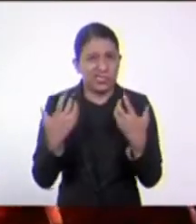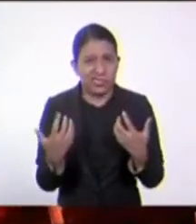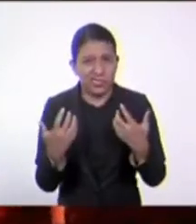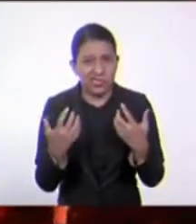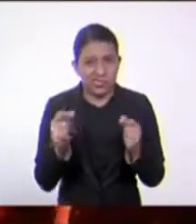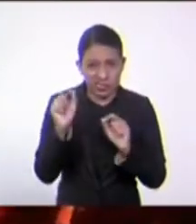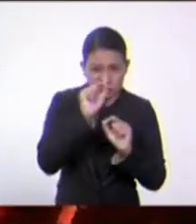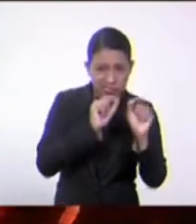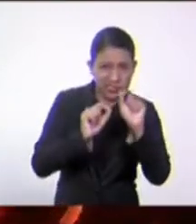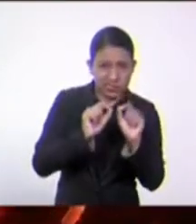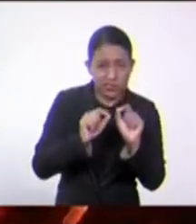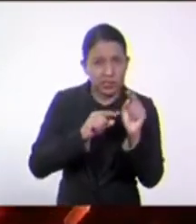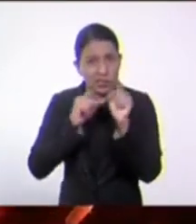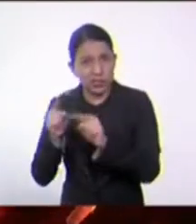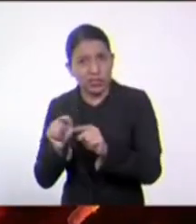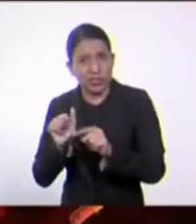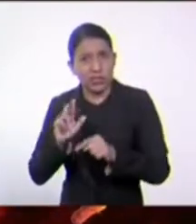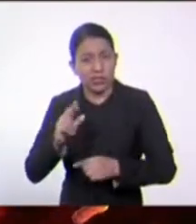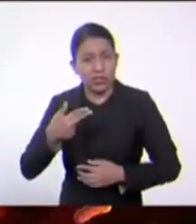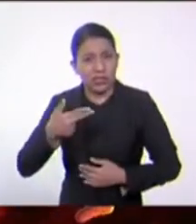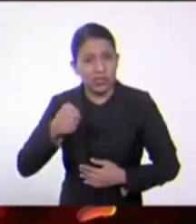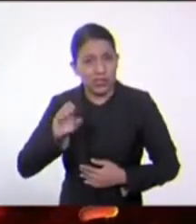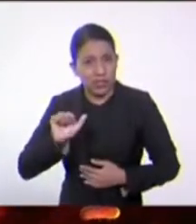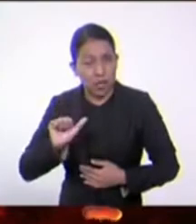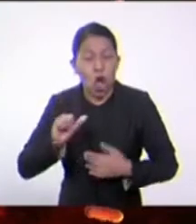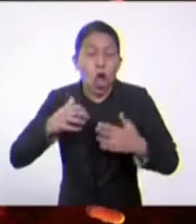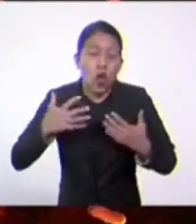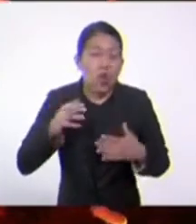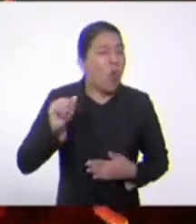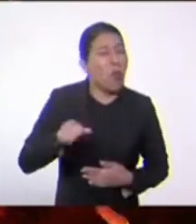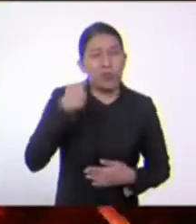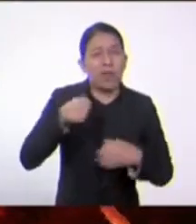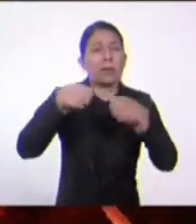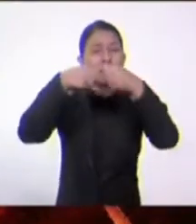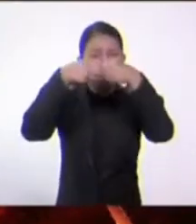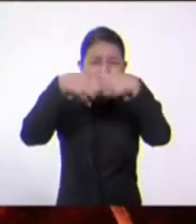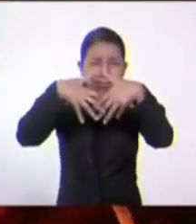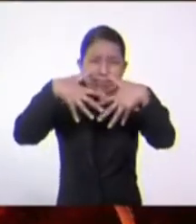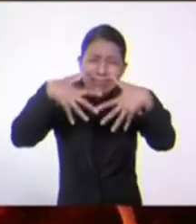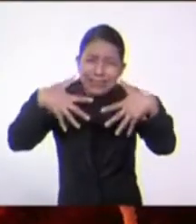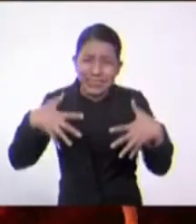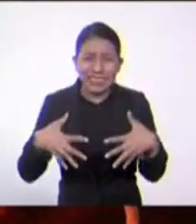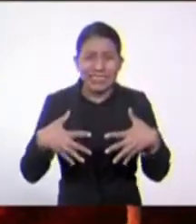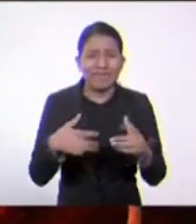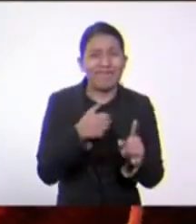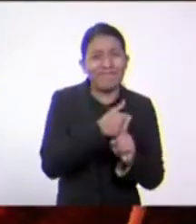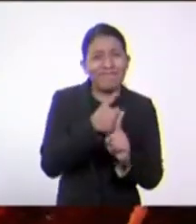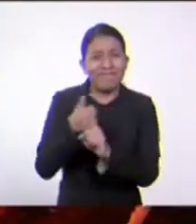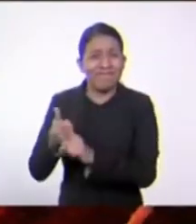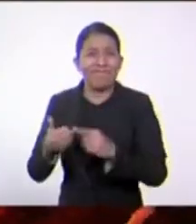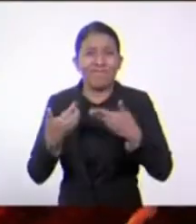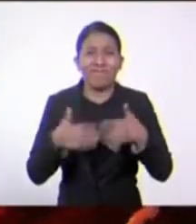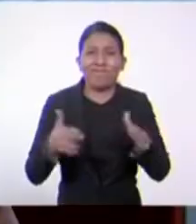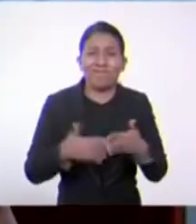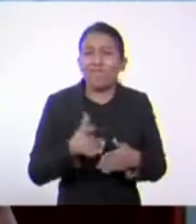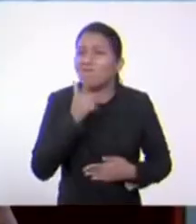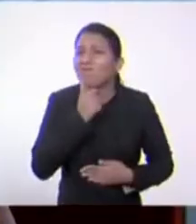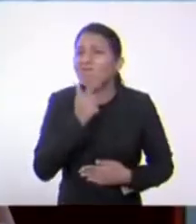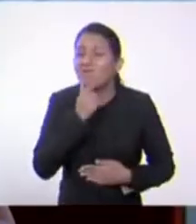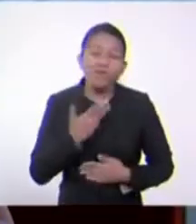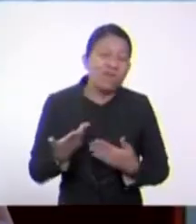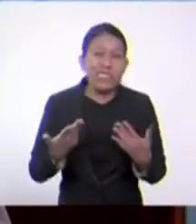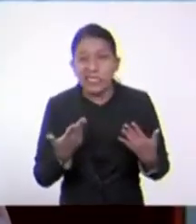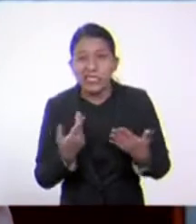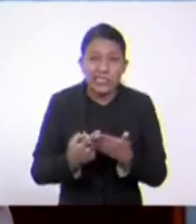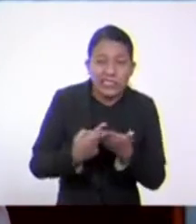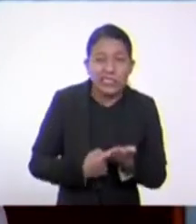bacteria y reino arquea. O otros reinos también para cada tipo de bacteria específica. Por otro